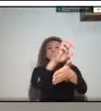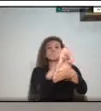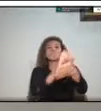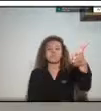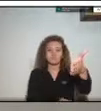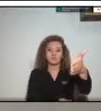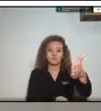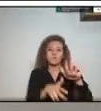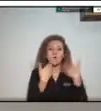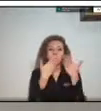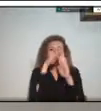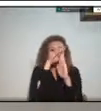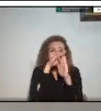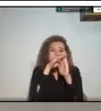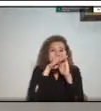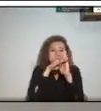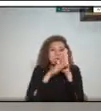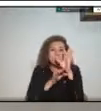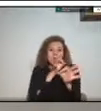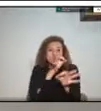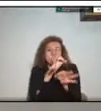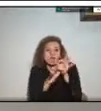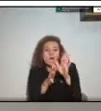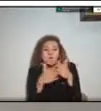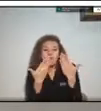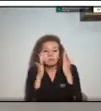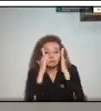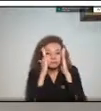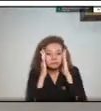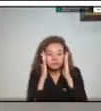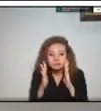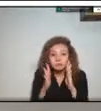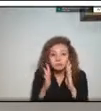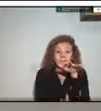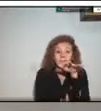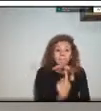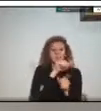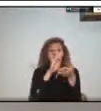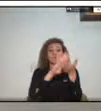el normal equilibrio de la comunidad ¿verdad?